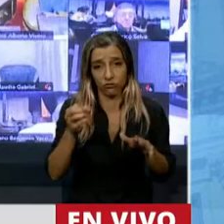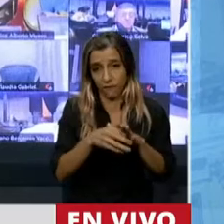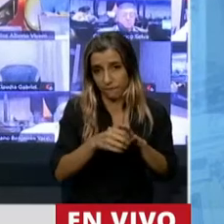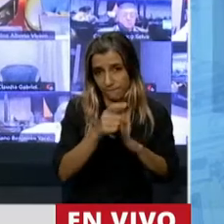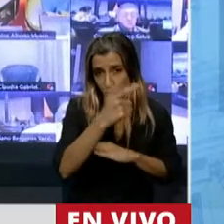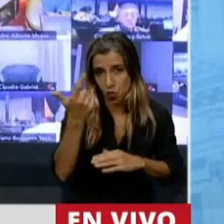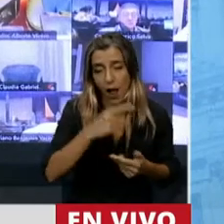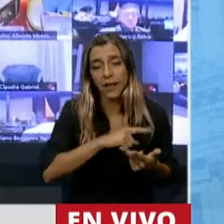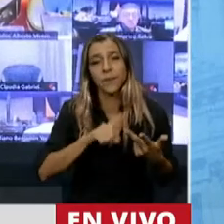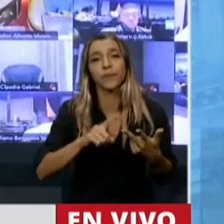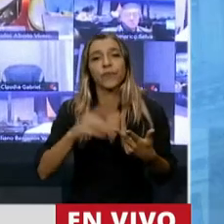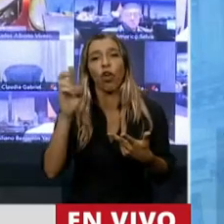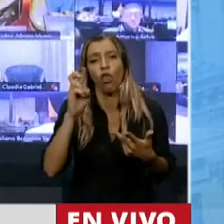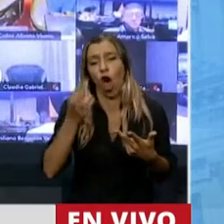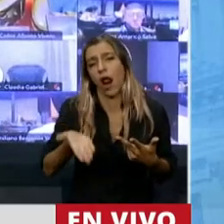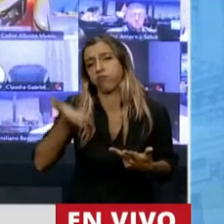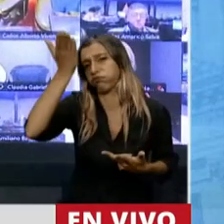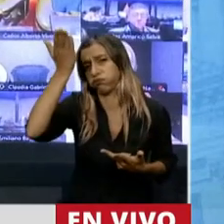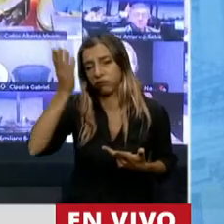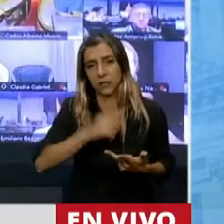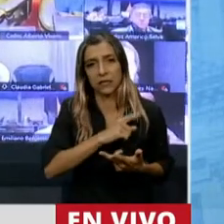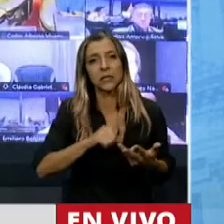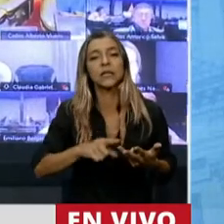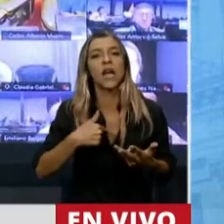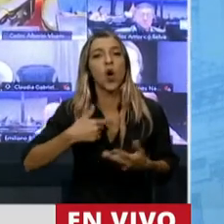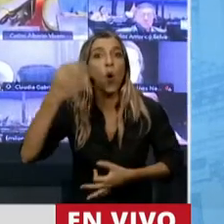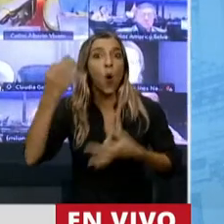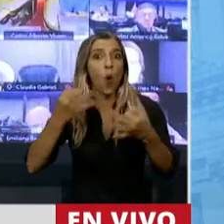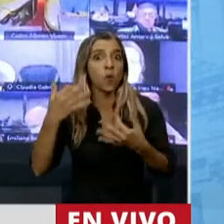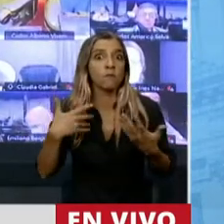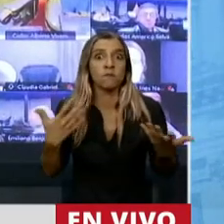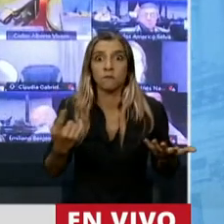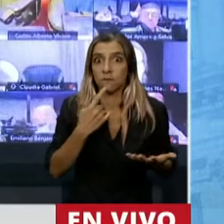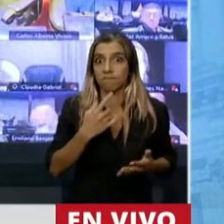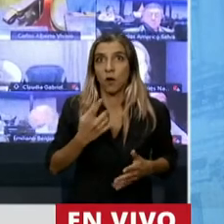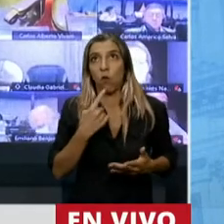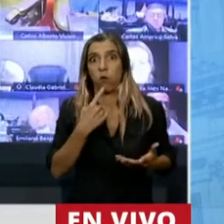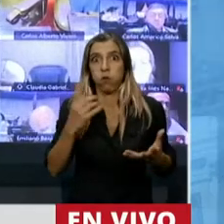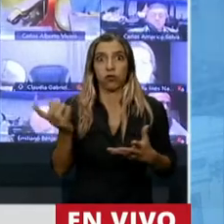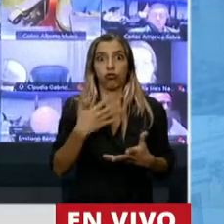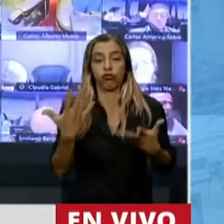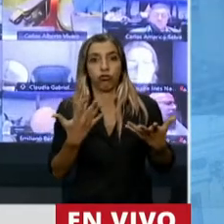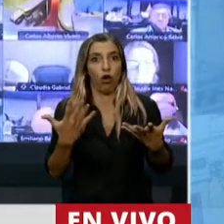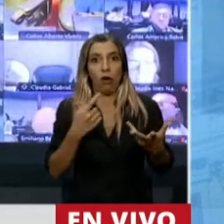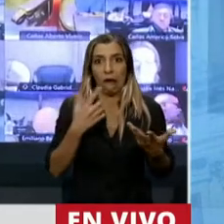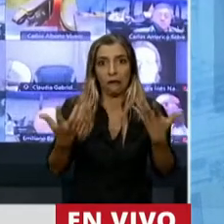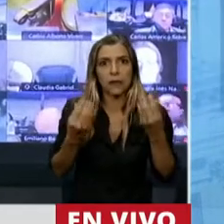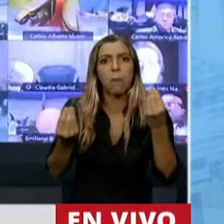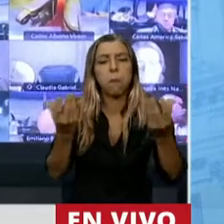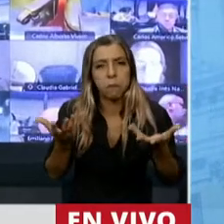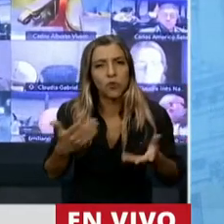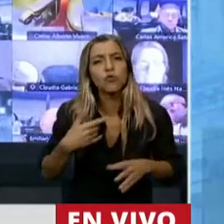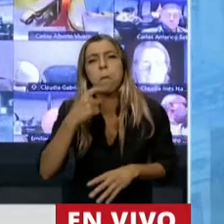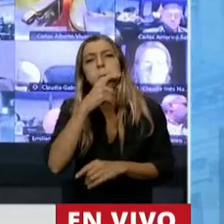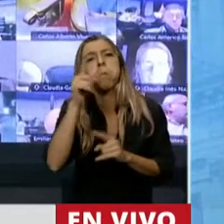las nubes. Hay una inseguridad jurídica al orden del día. Me pregunto, ¿quién va a querer venir a